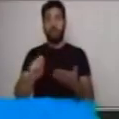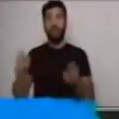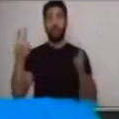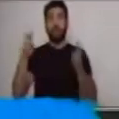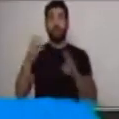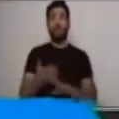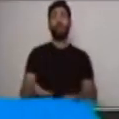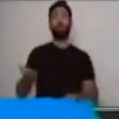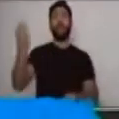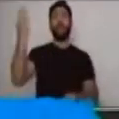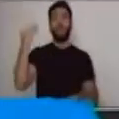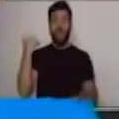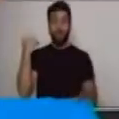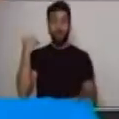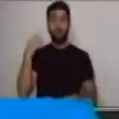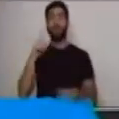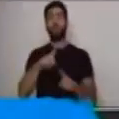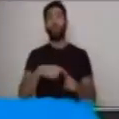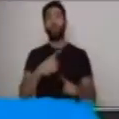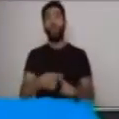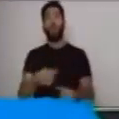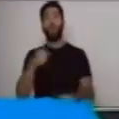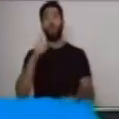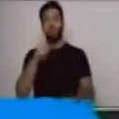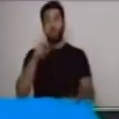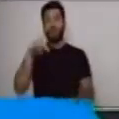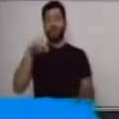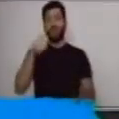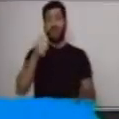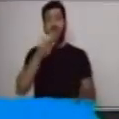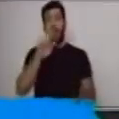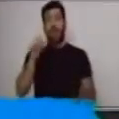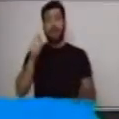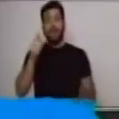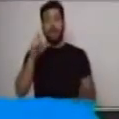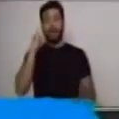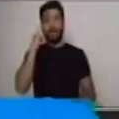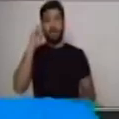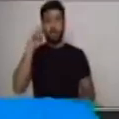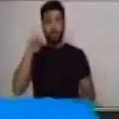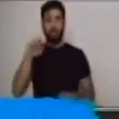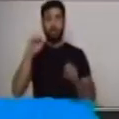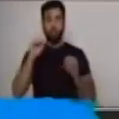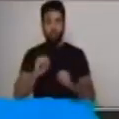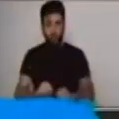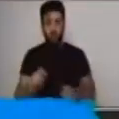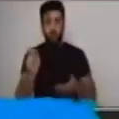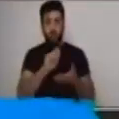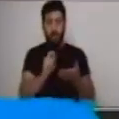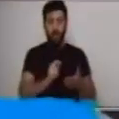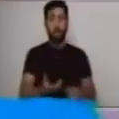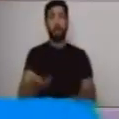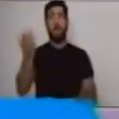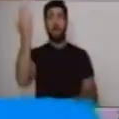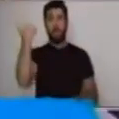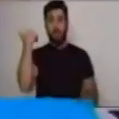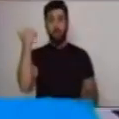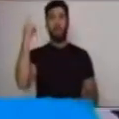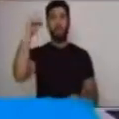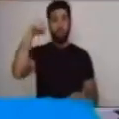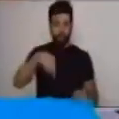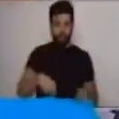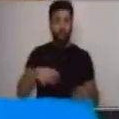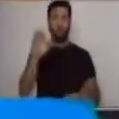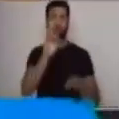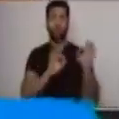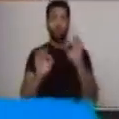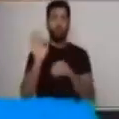Y recordemos que una narración puede ser escrita en pasado, presente o futuro.